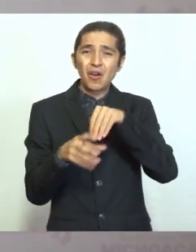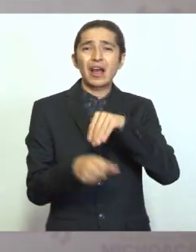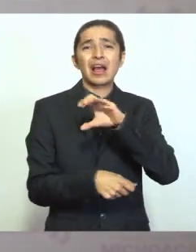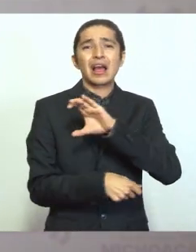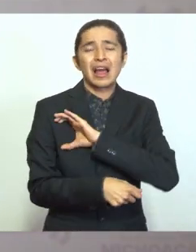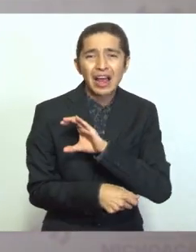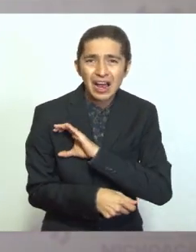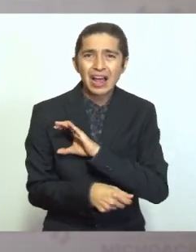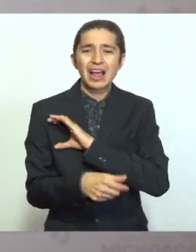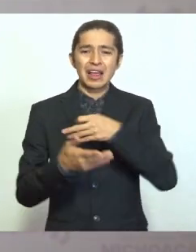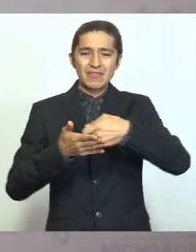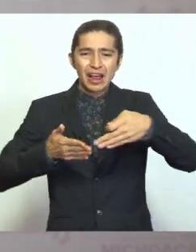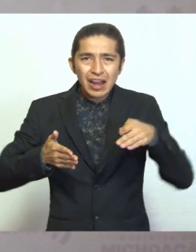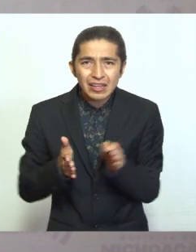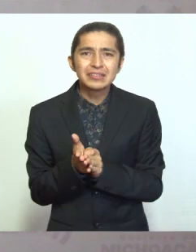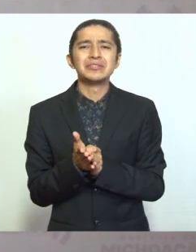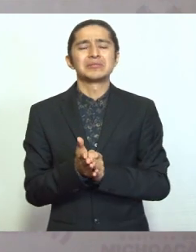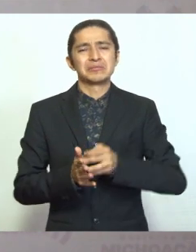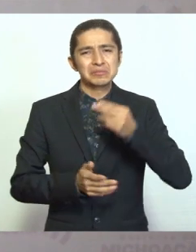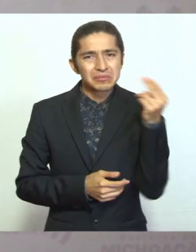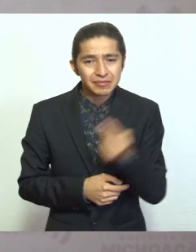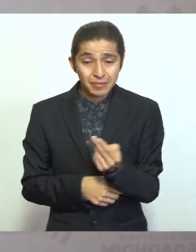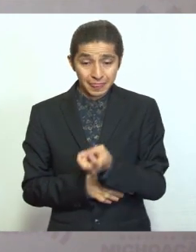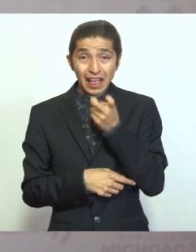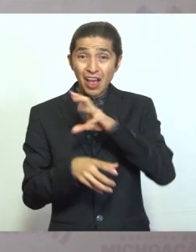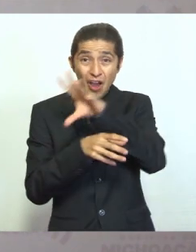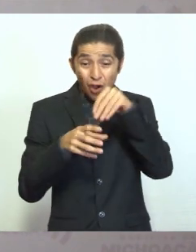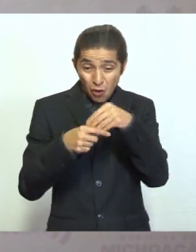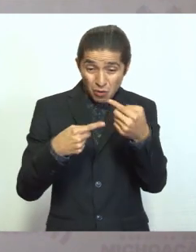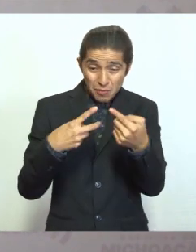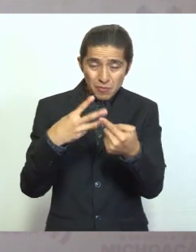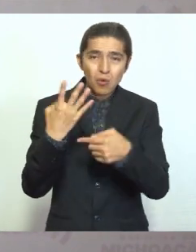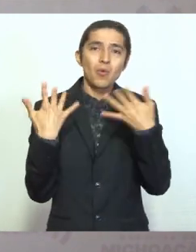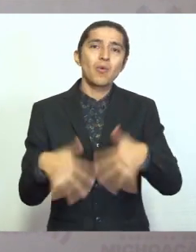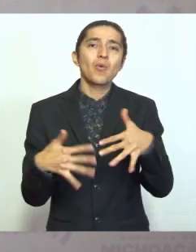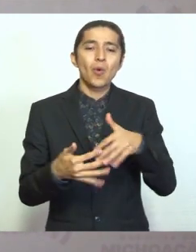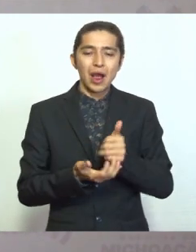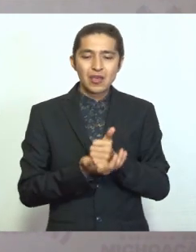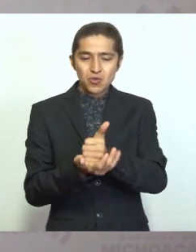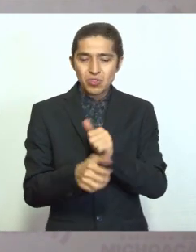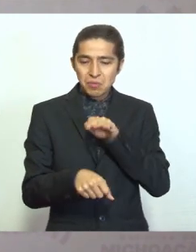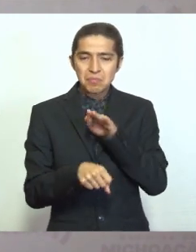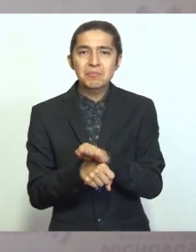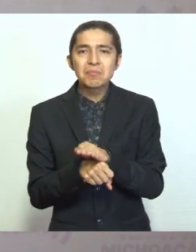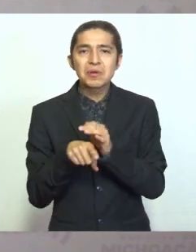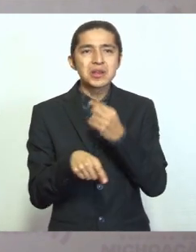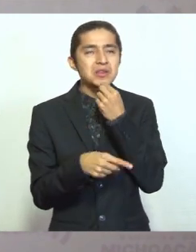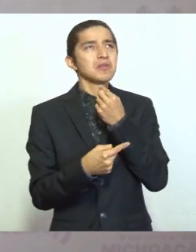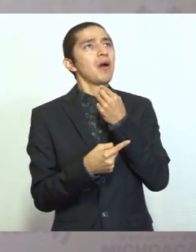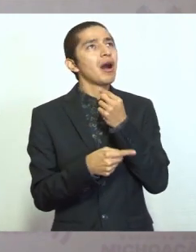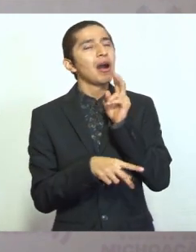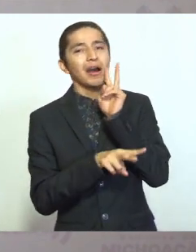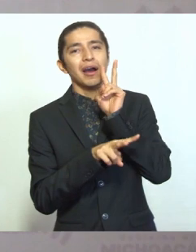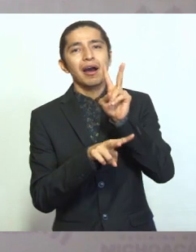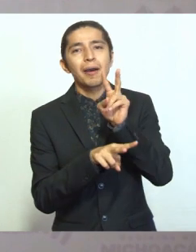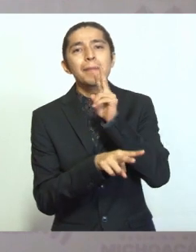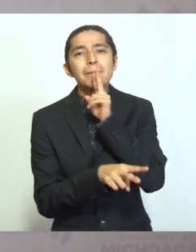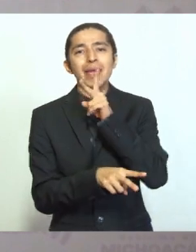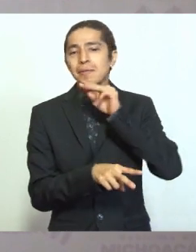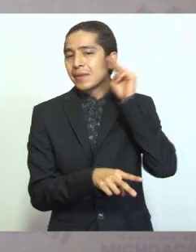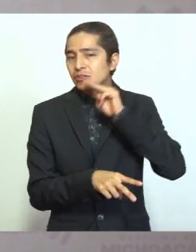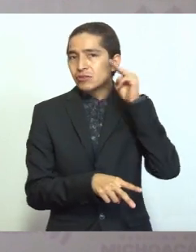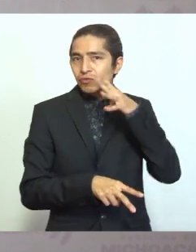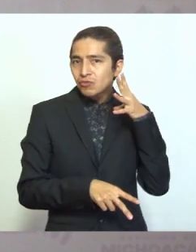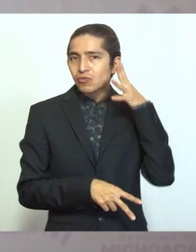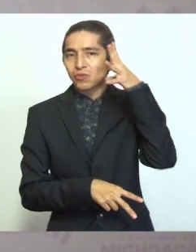cariño, valentía, que todo eso les ayuda para que mañana sean michoacanos y michoacanas